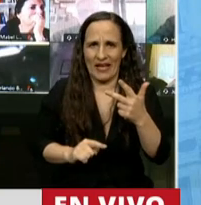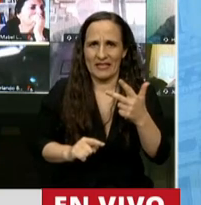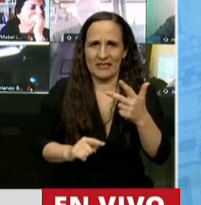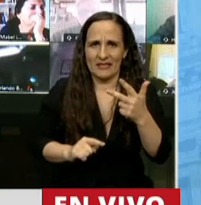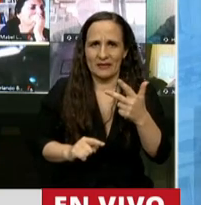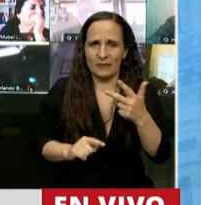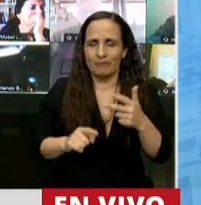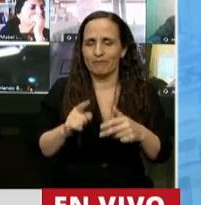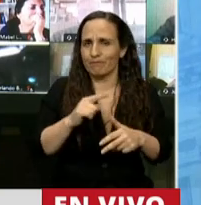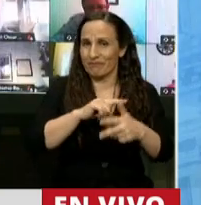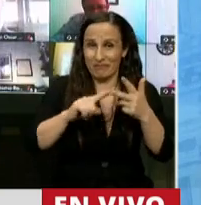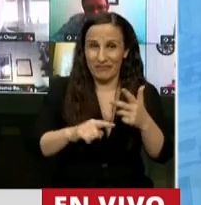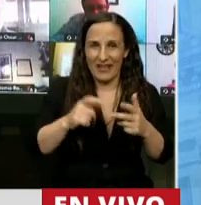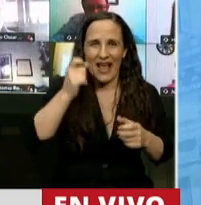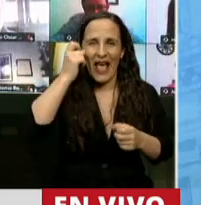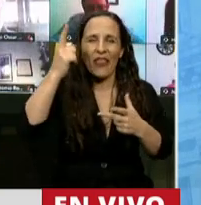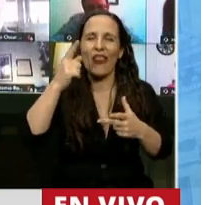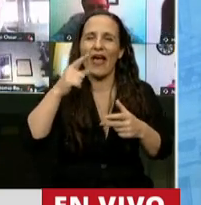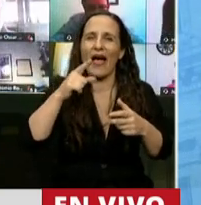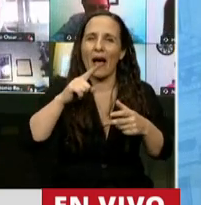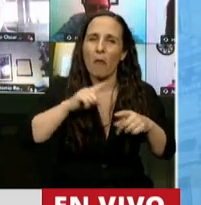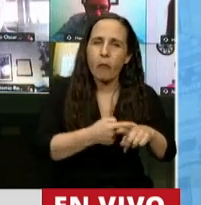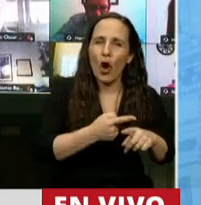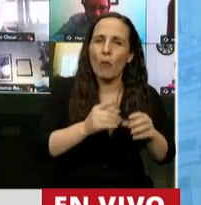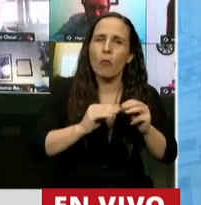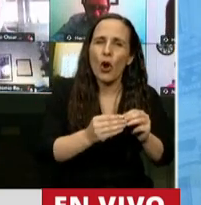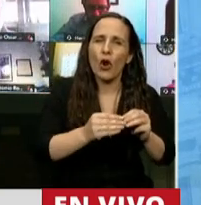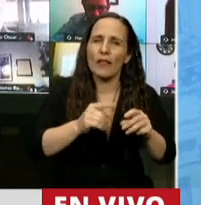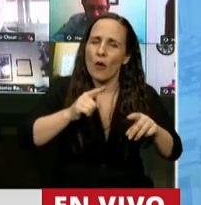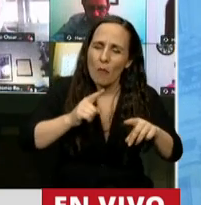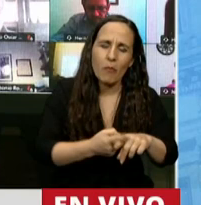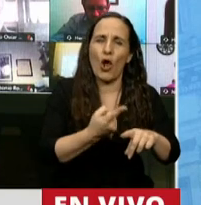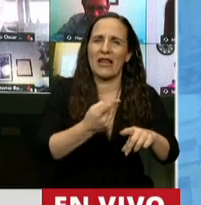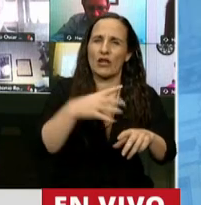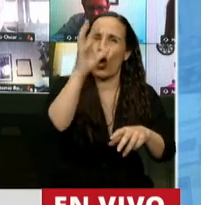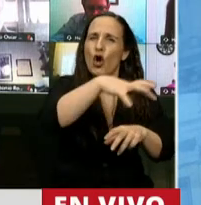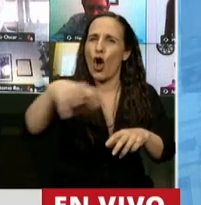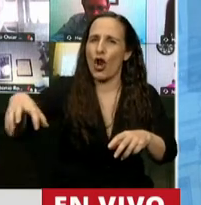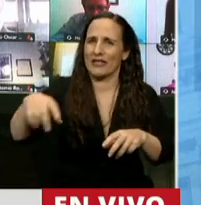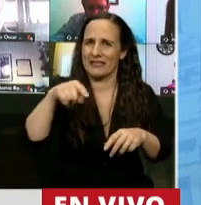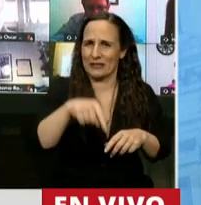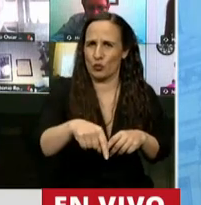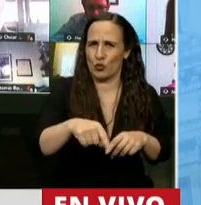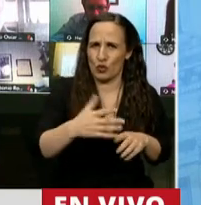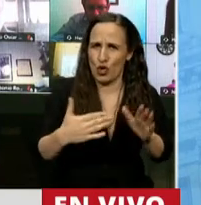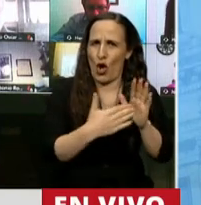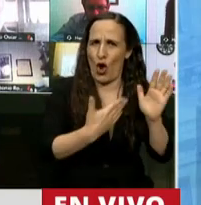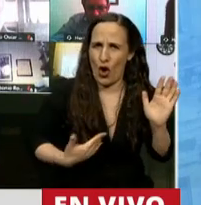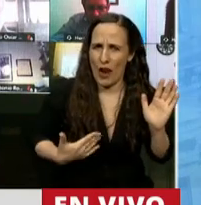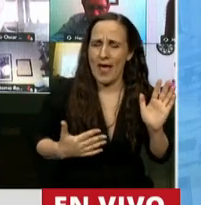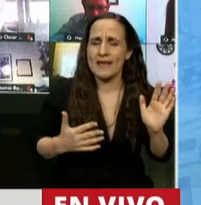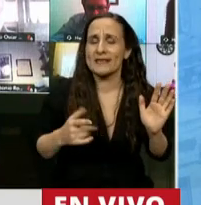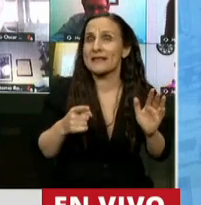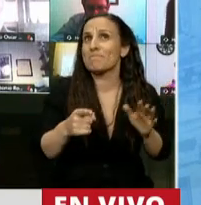tres ideas políticas, tres conflictos políticos institucionales que son, no digamos